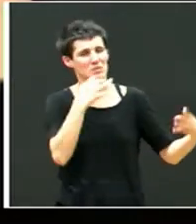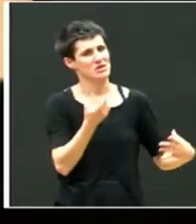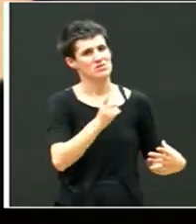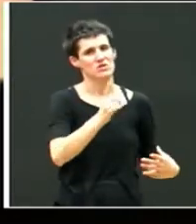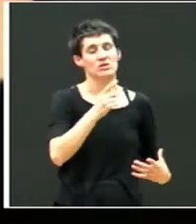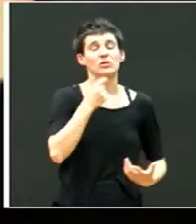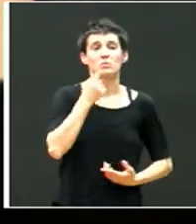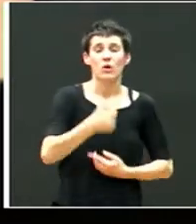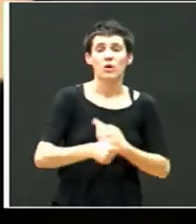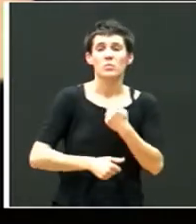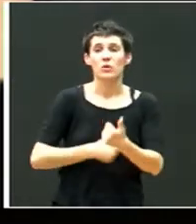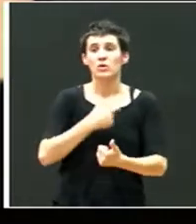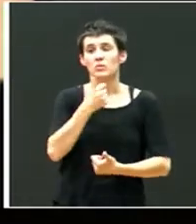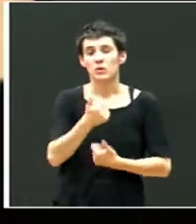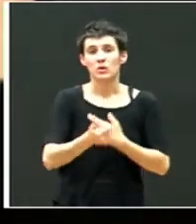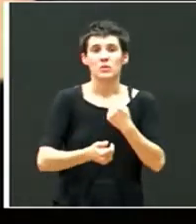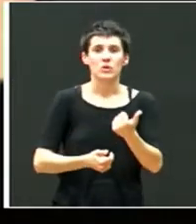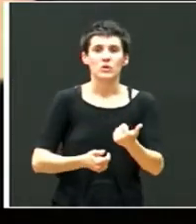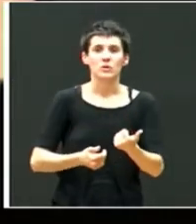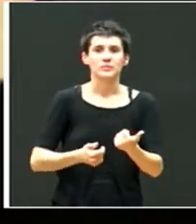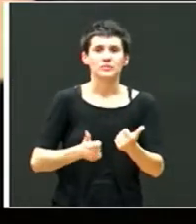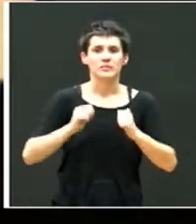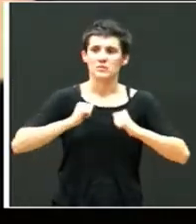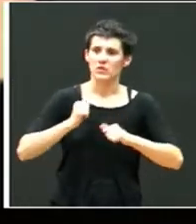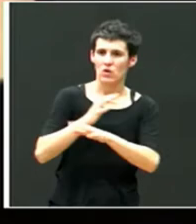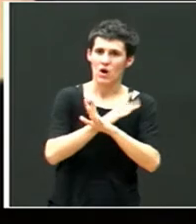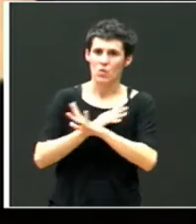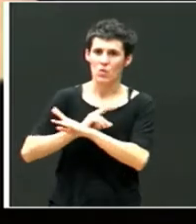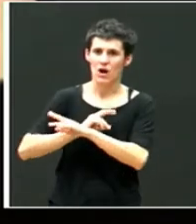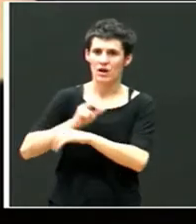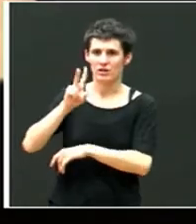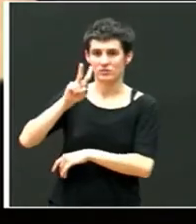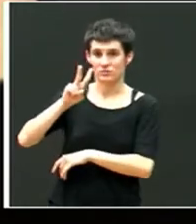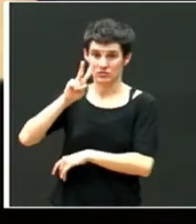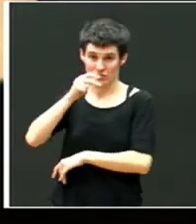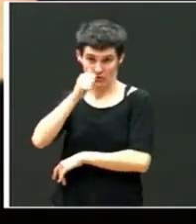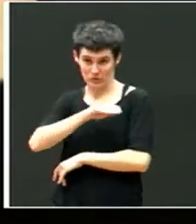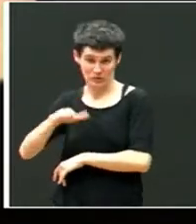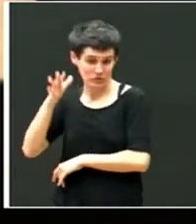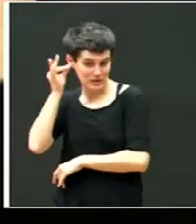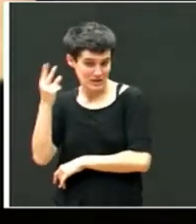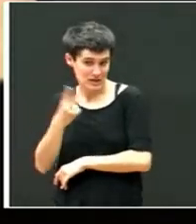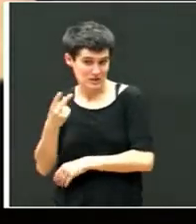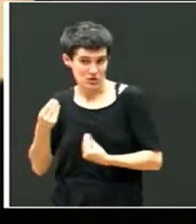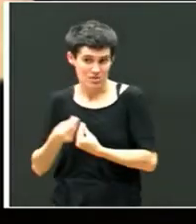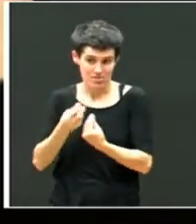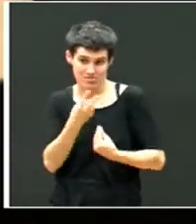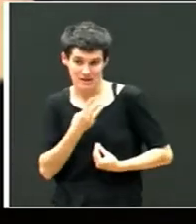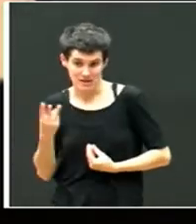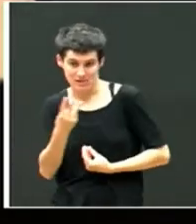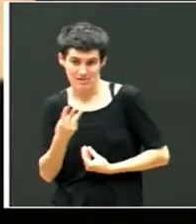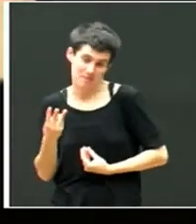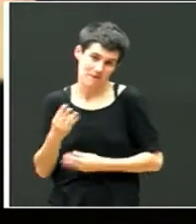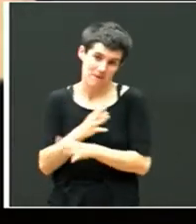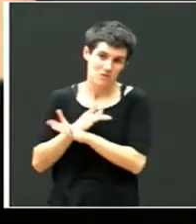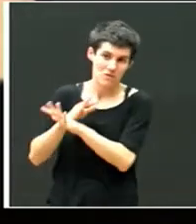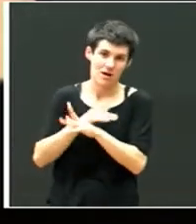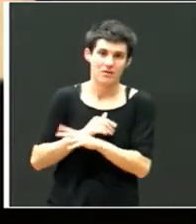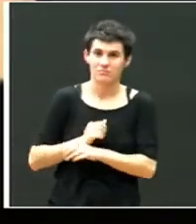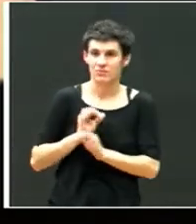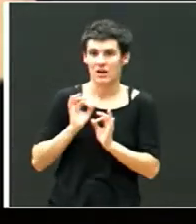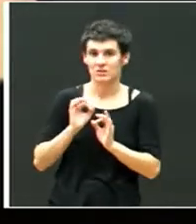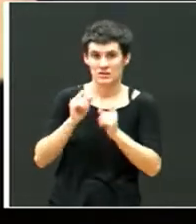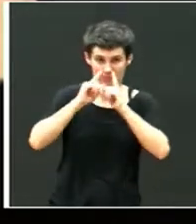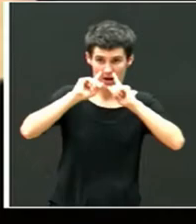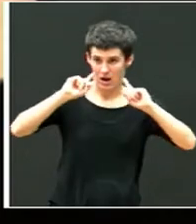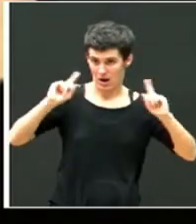Poquito a poquito empezó a jugar con otras dos niñas. Tenían sus más y sus menos, pero bueno, se le veía mejor. Y así pasó todo el año,